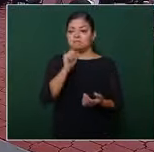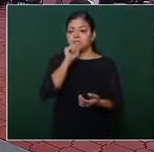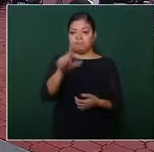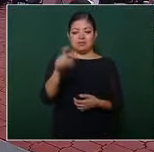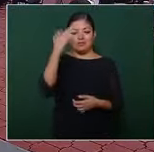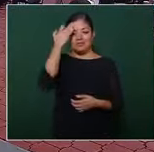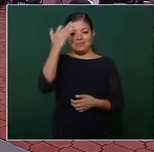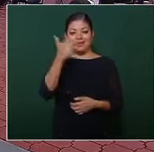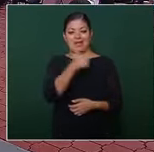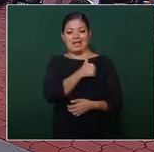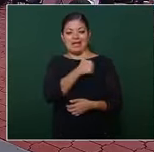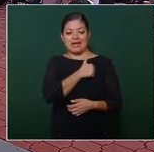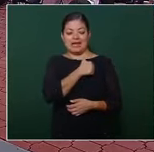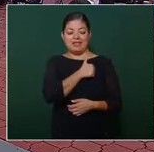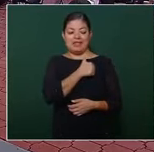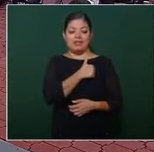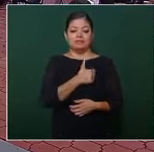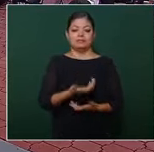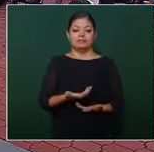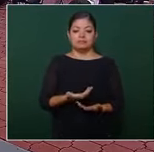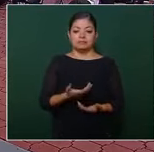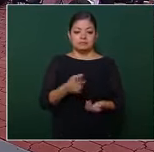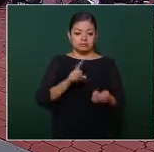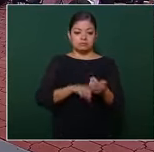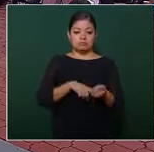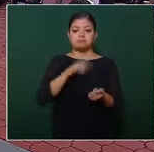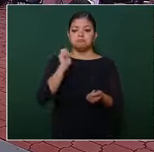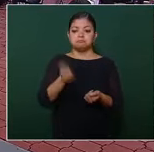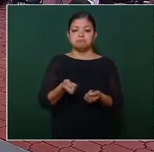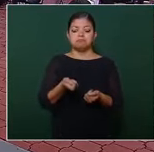Canadá y pasó de noche